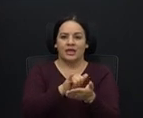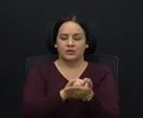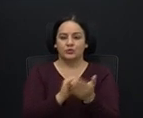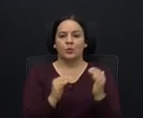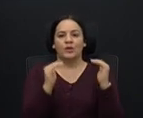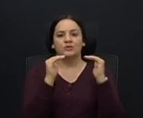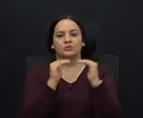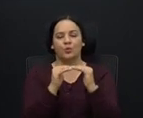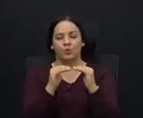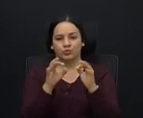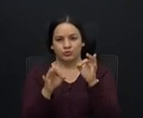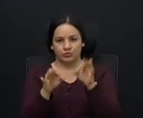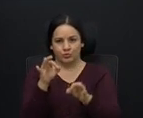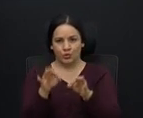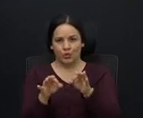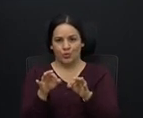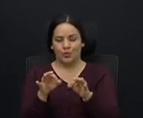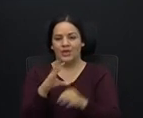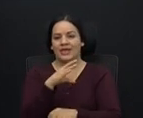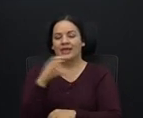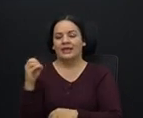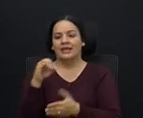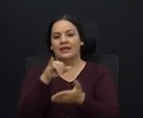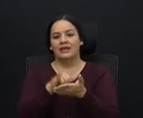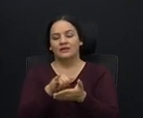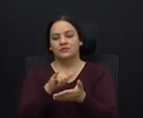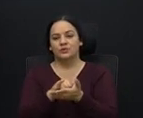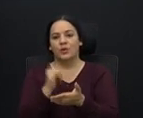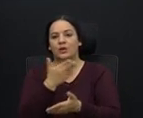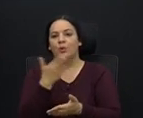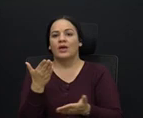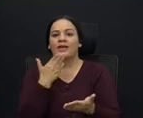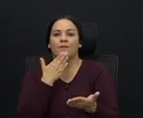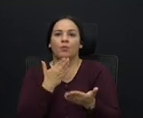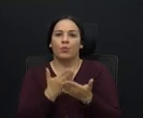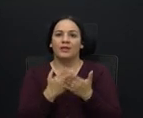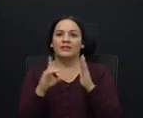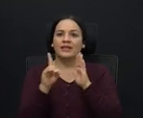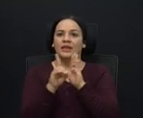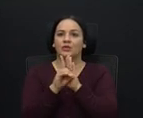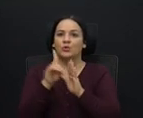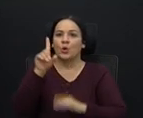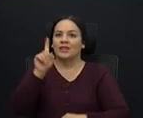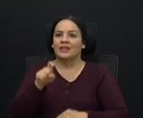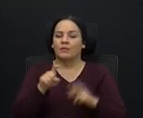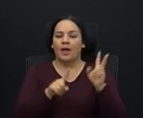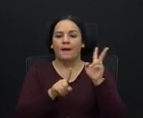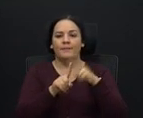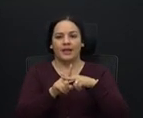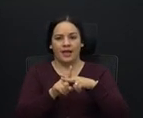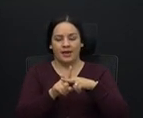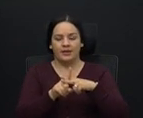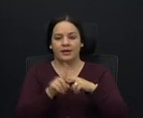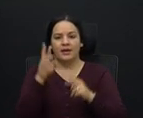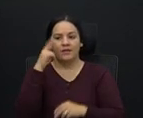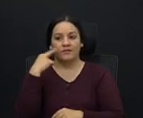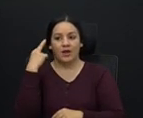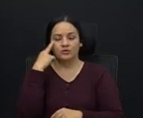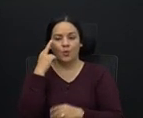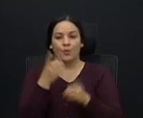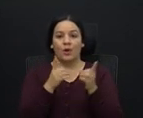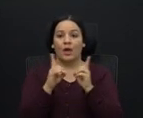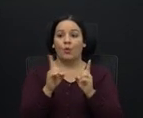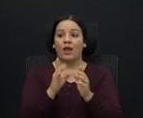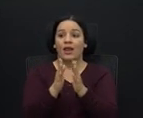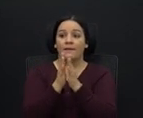justo y esto es lo que en buen derecho debería aplicar, razón por la cual les pido a